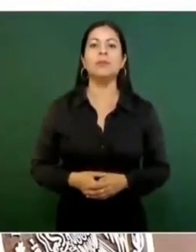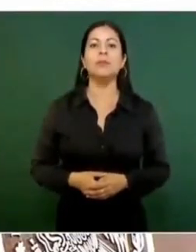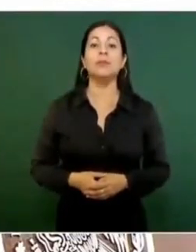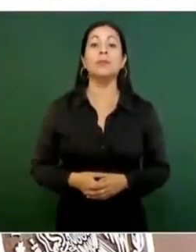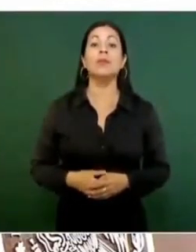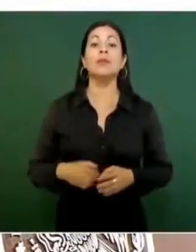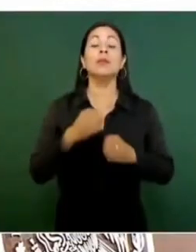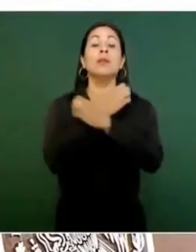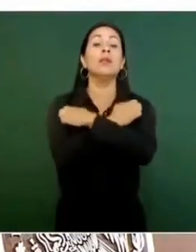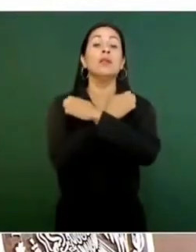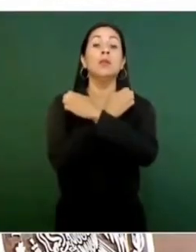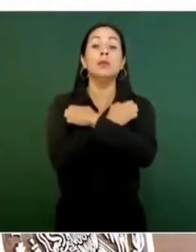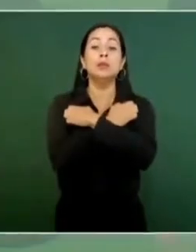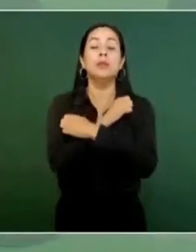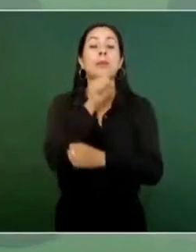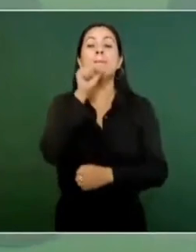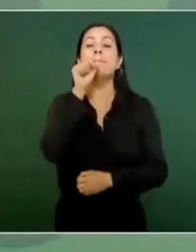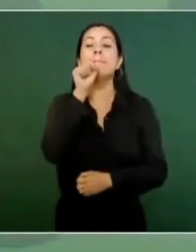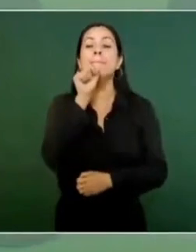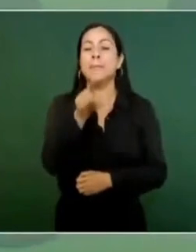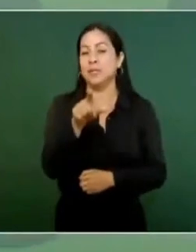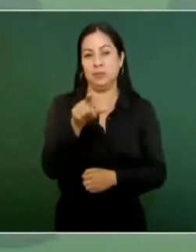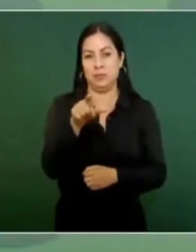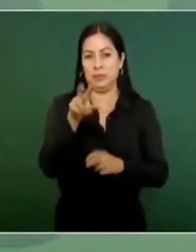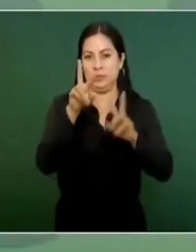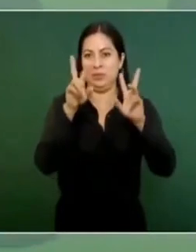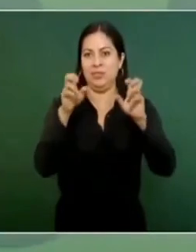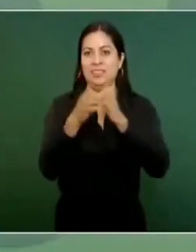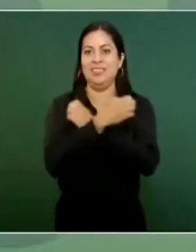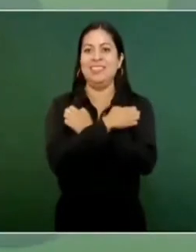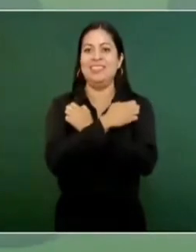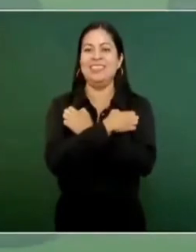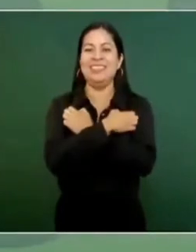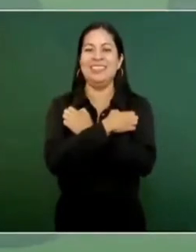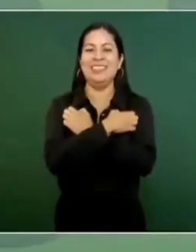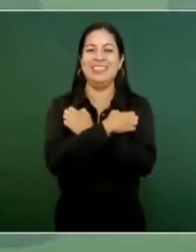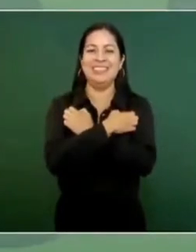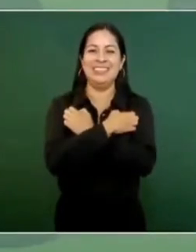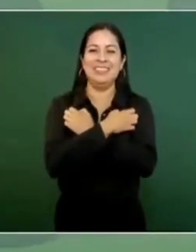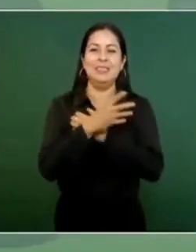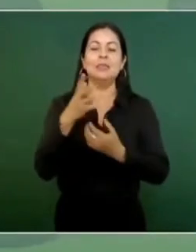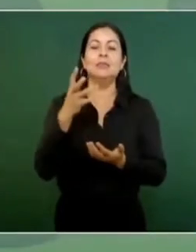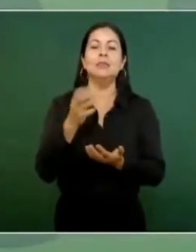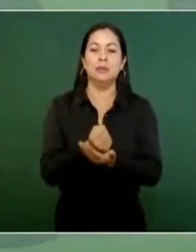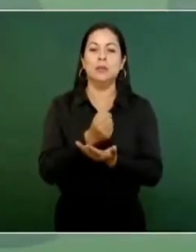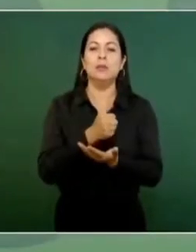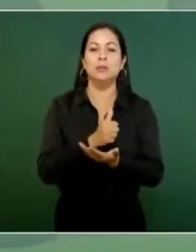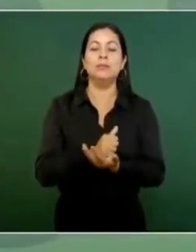de educación fue lo mismo, nada más que ahí se logró algo que ayudó.